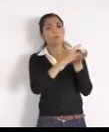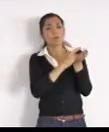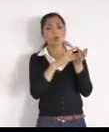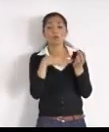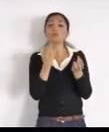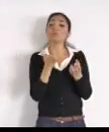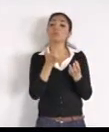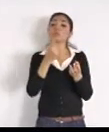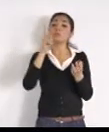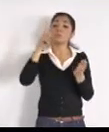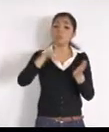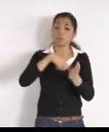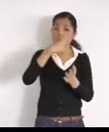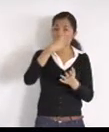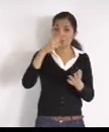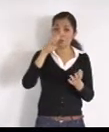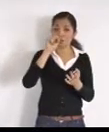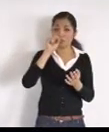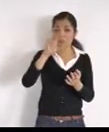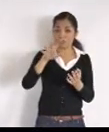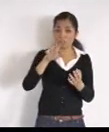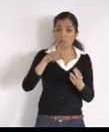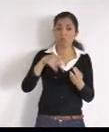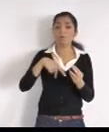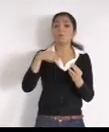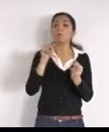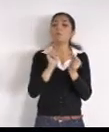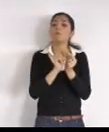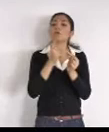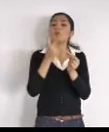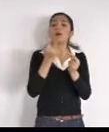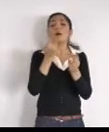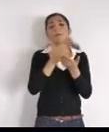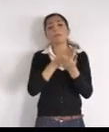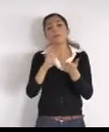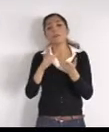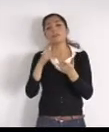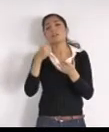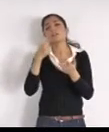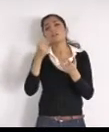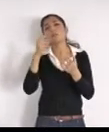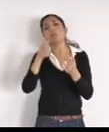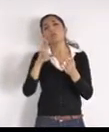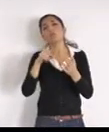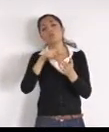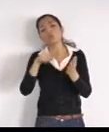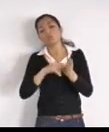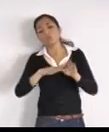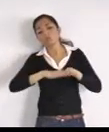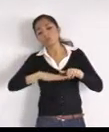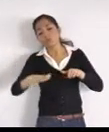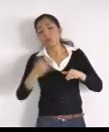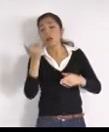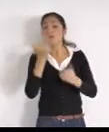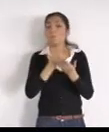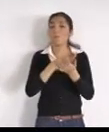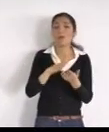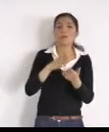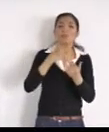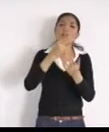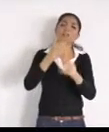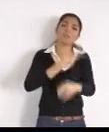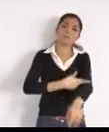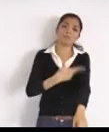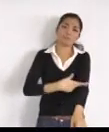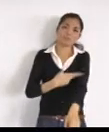más ciento cinco, por la forma, de un suelo, más setenta, por el trámite, nada más para empezar, ahora arreglando, los números, lógico,